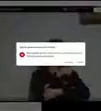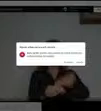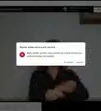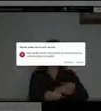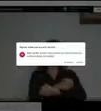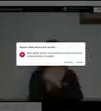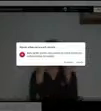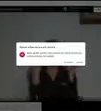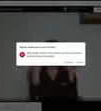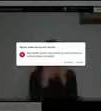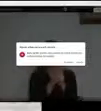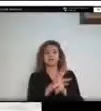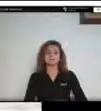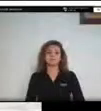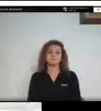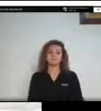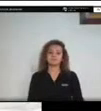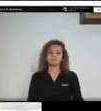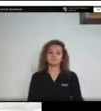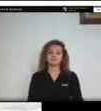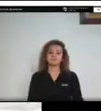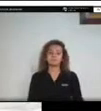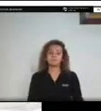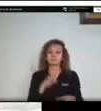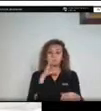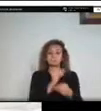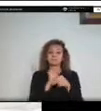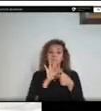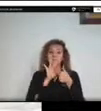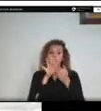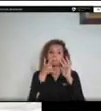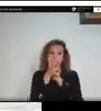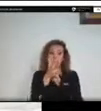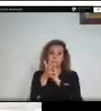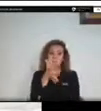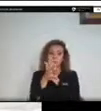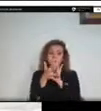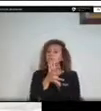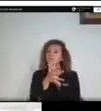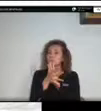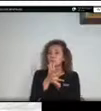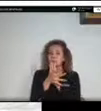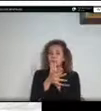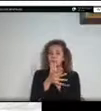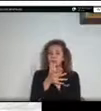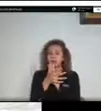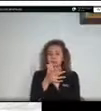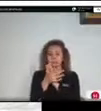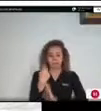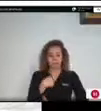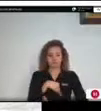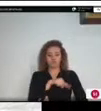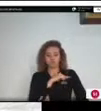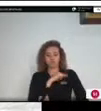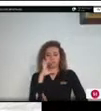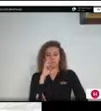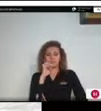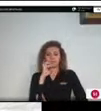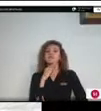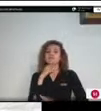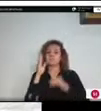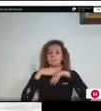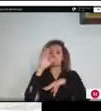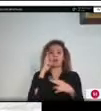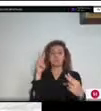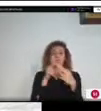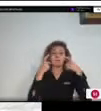también pues para precisarles a ustedes nosotros normalmente hemos sido conocidos como Icopetrol como les digo